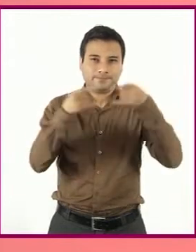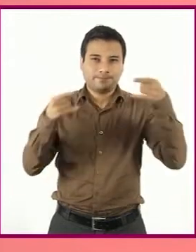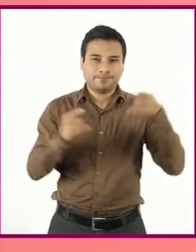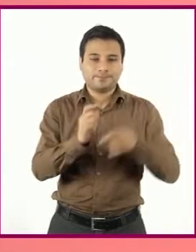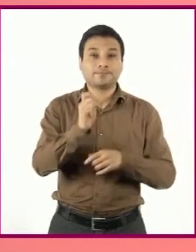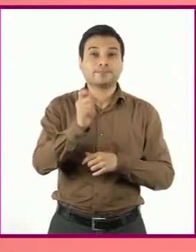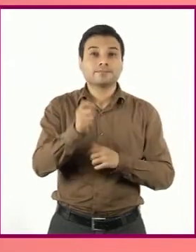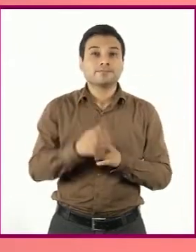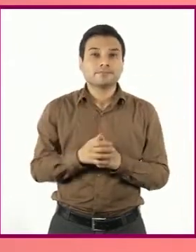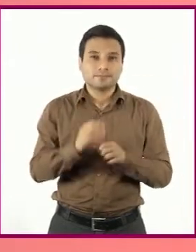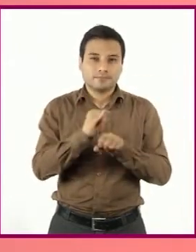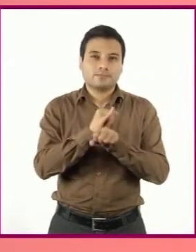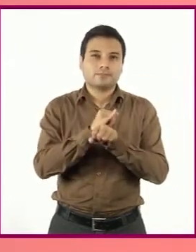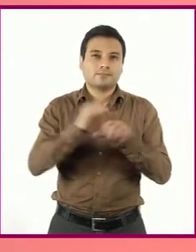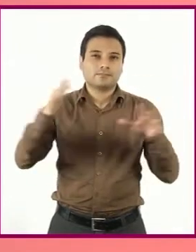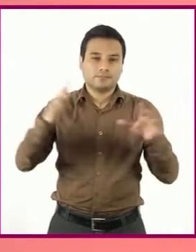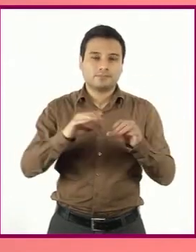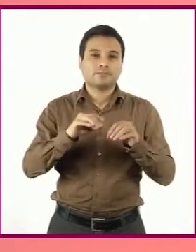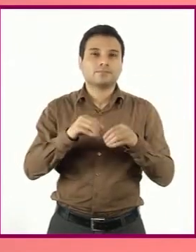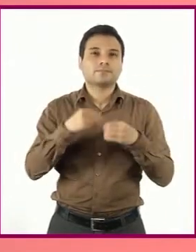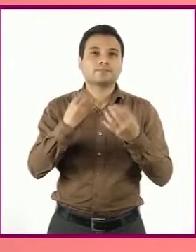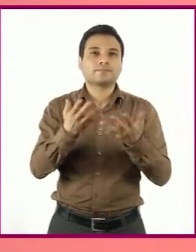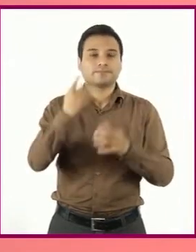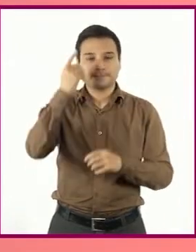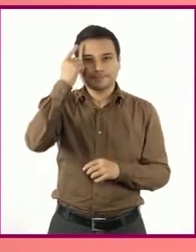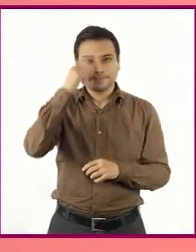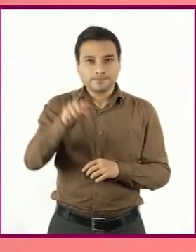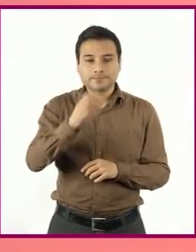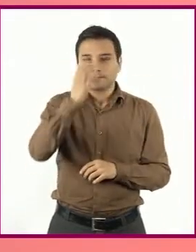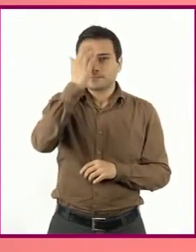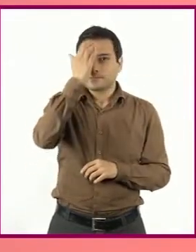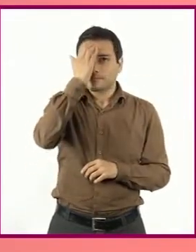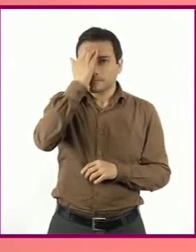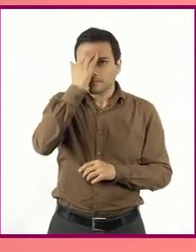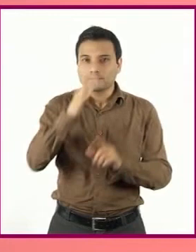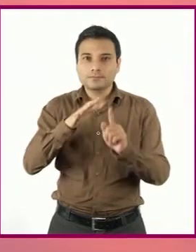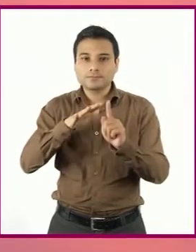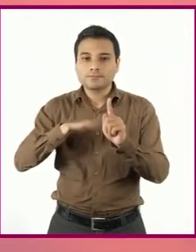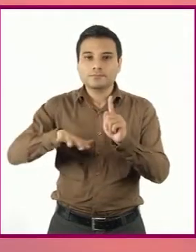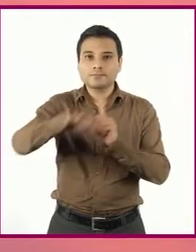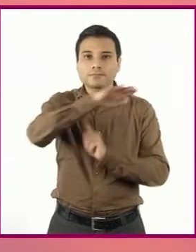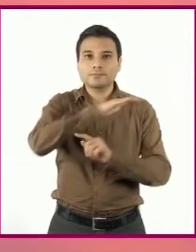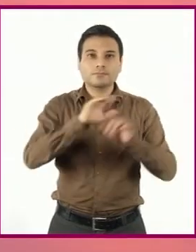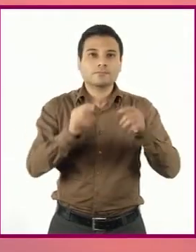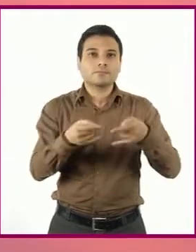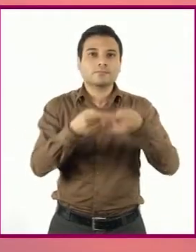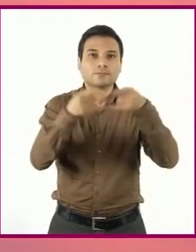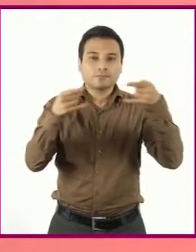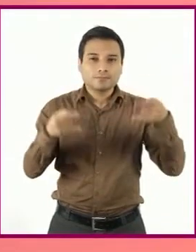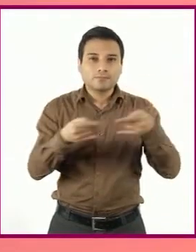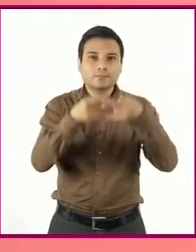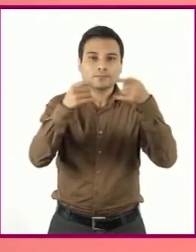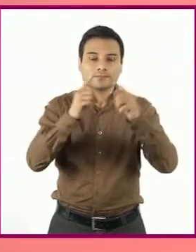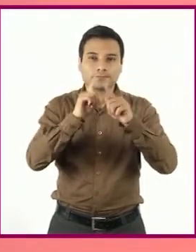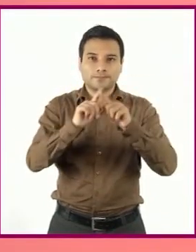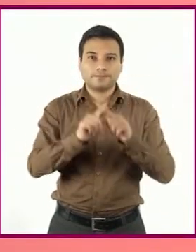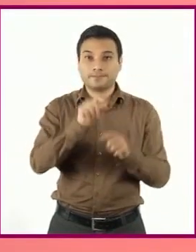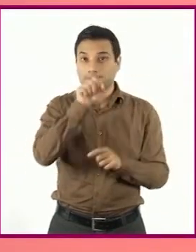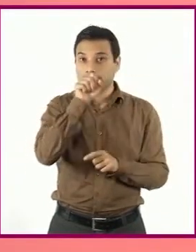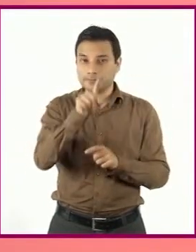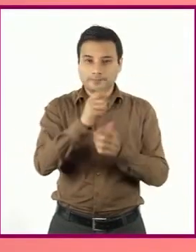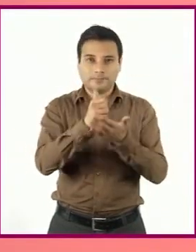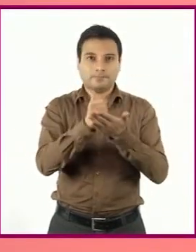fuente de información para contextualizar acontecimientos históricos, además de que nos ayudan a